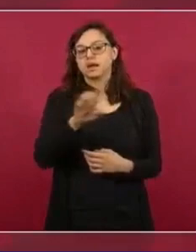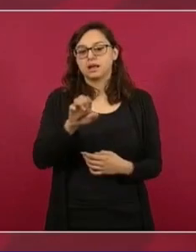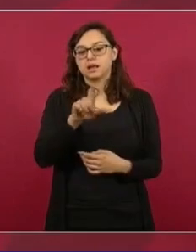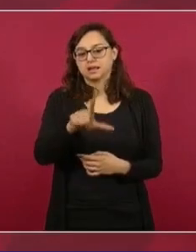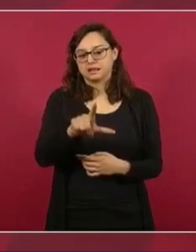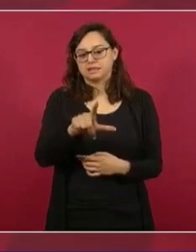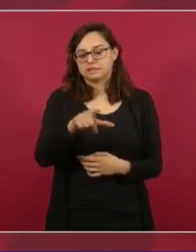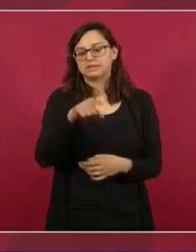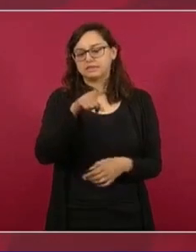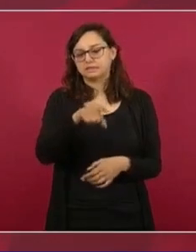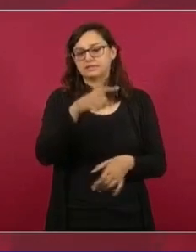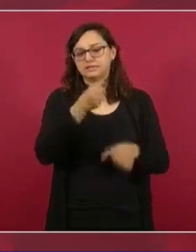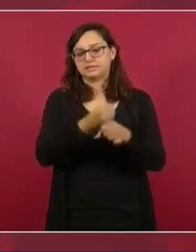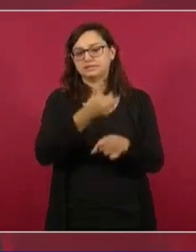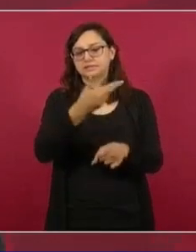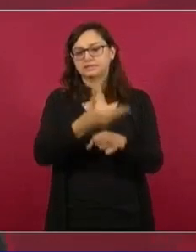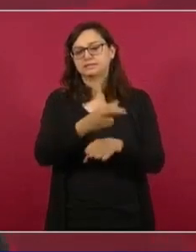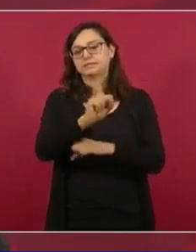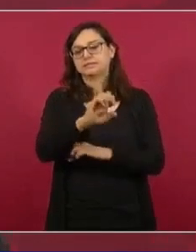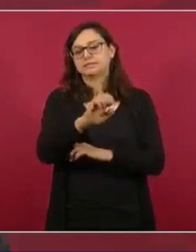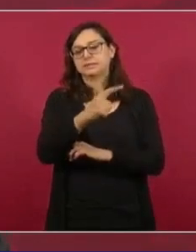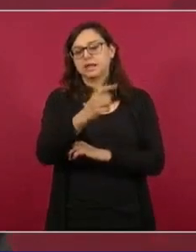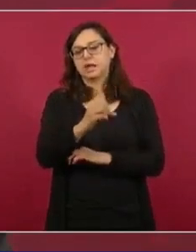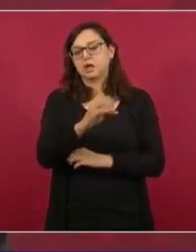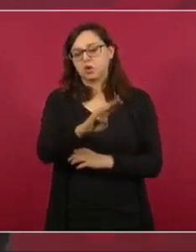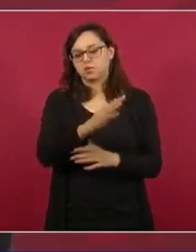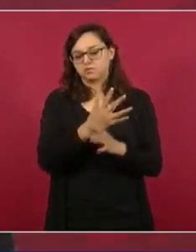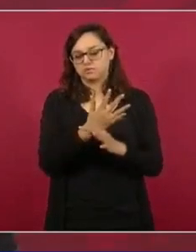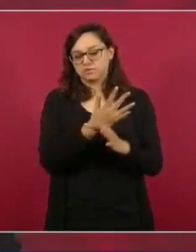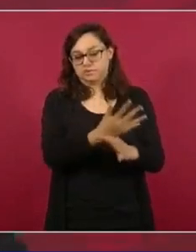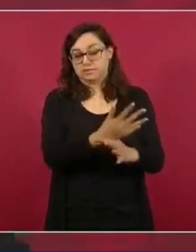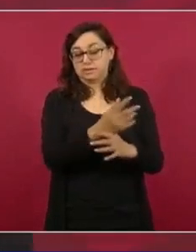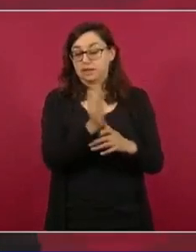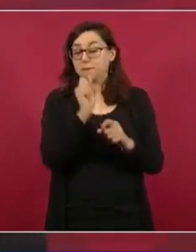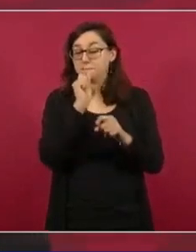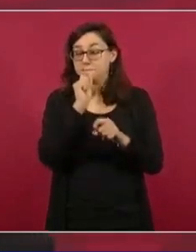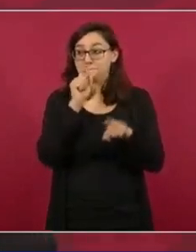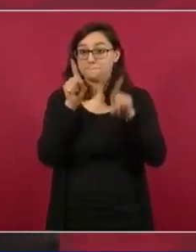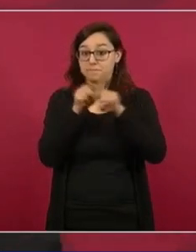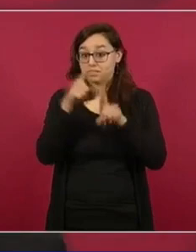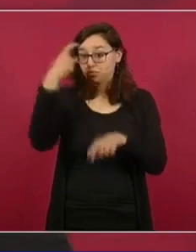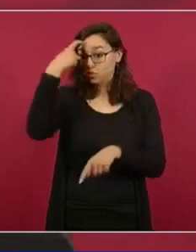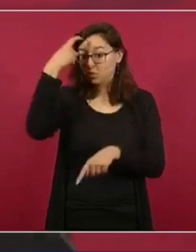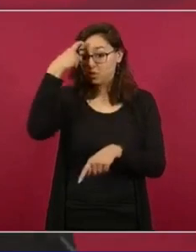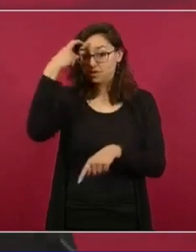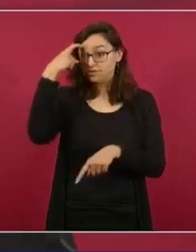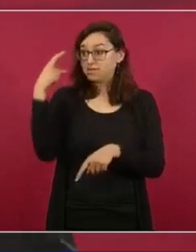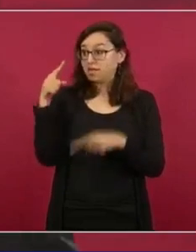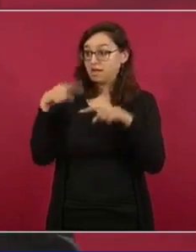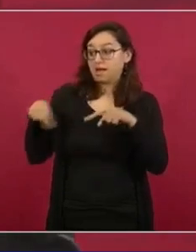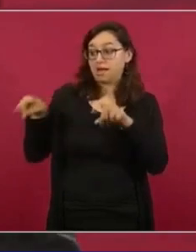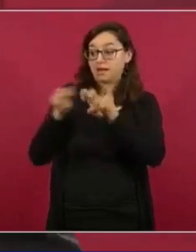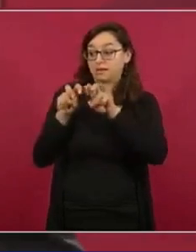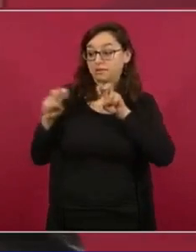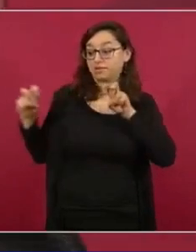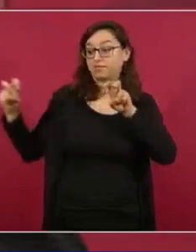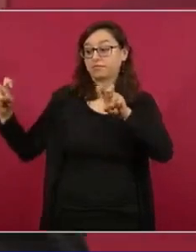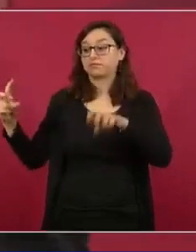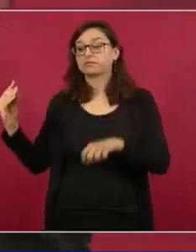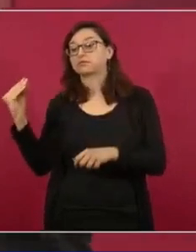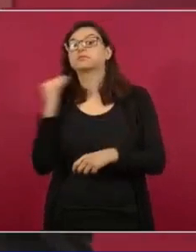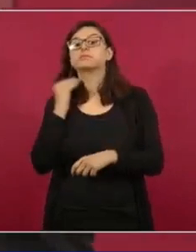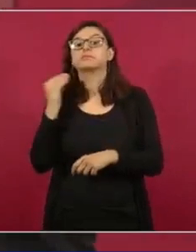Krill, son algunos de estos ministros y estos abogados